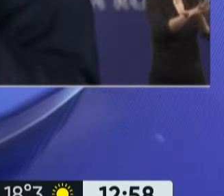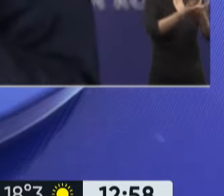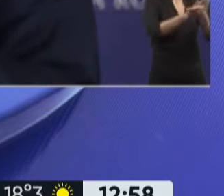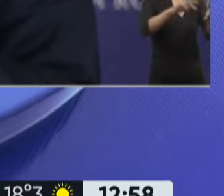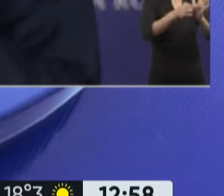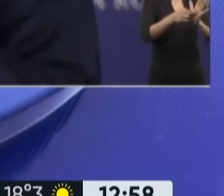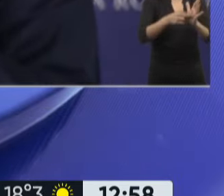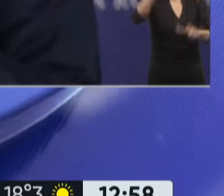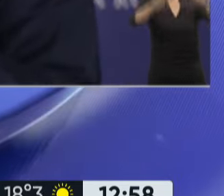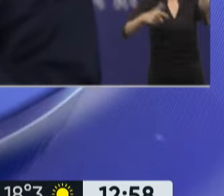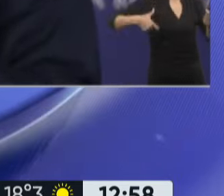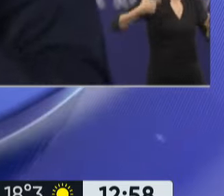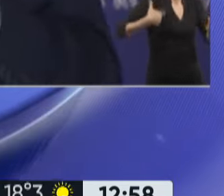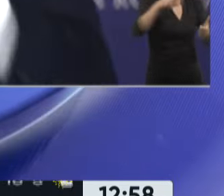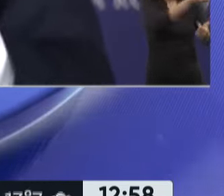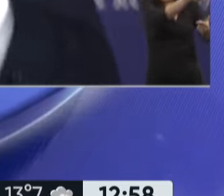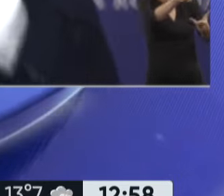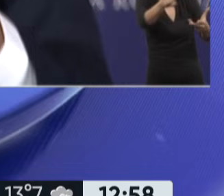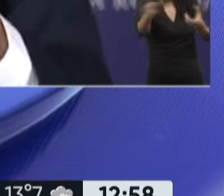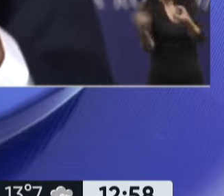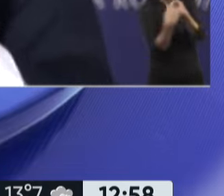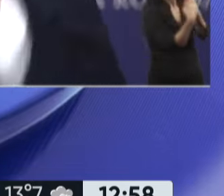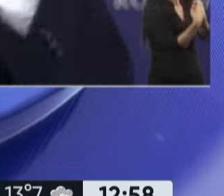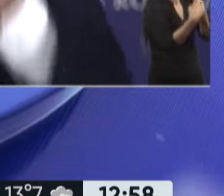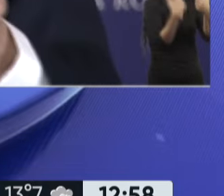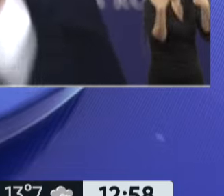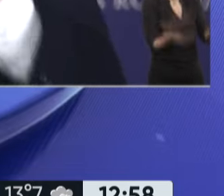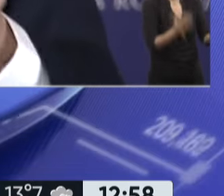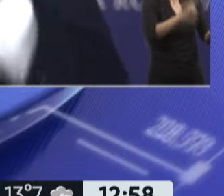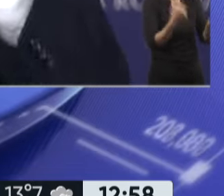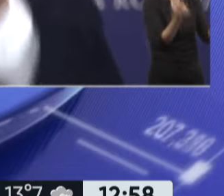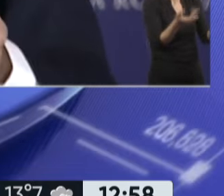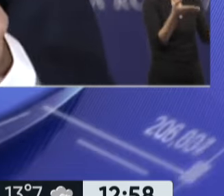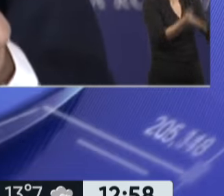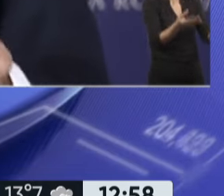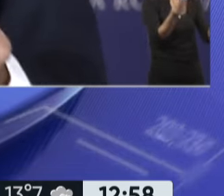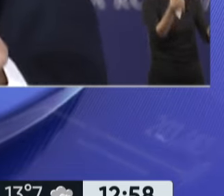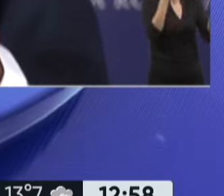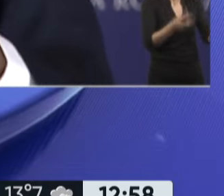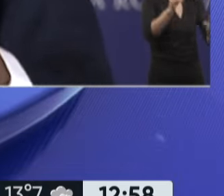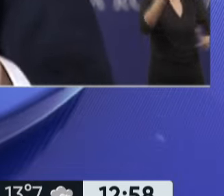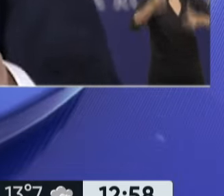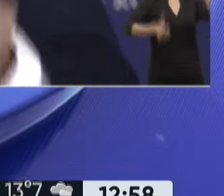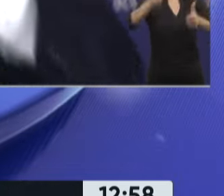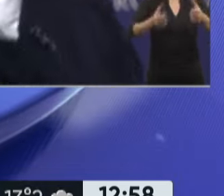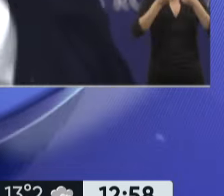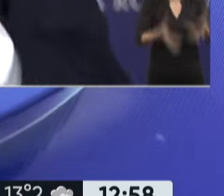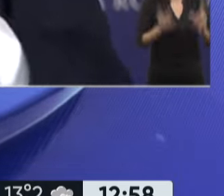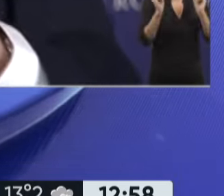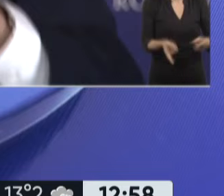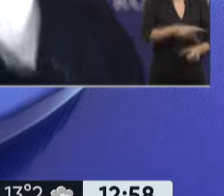van a elegir indudablemente brindar un mejor servicio y mayor competitividad.